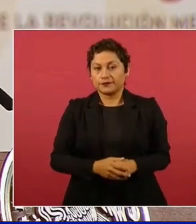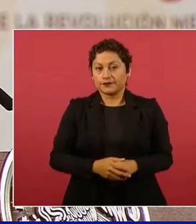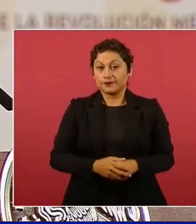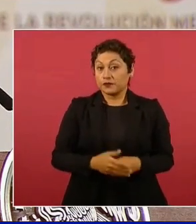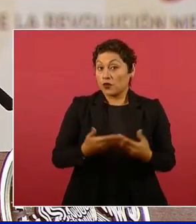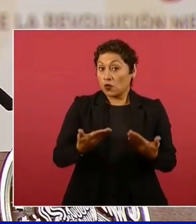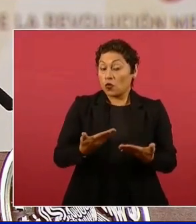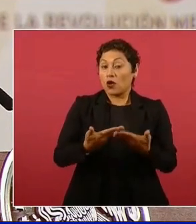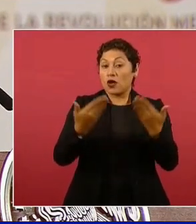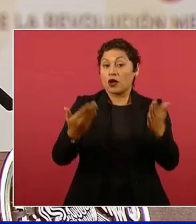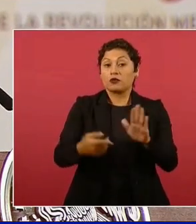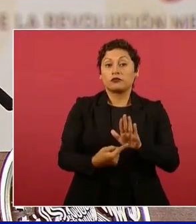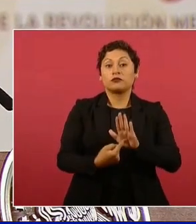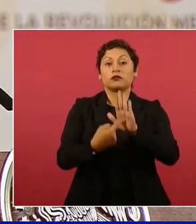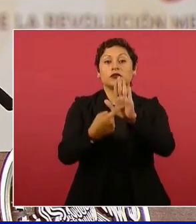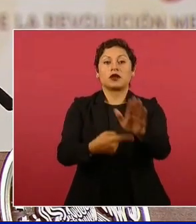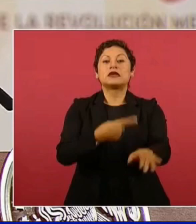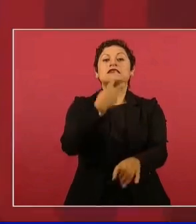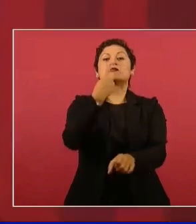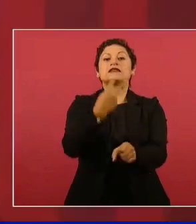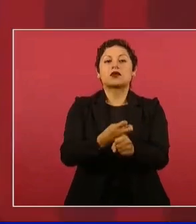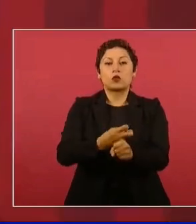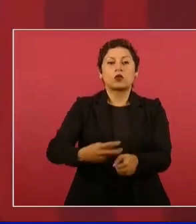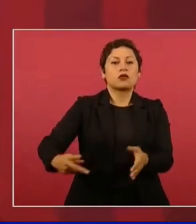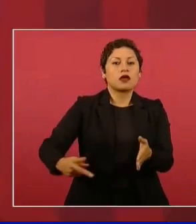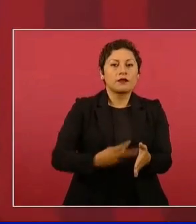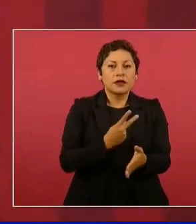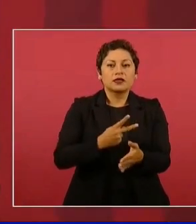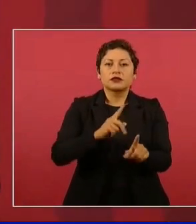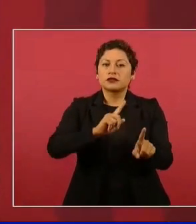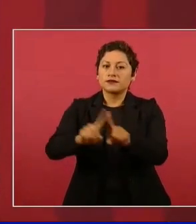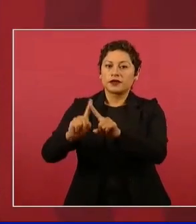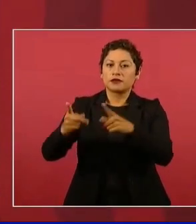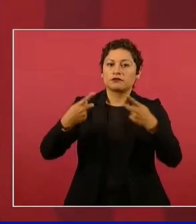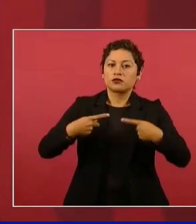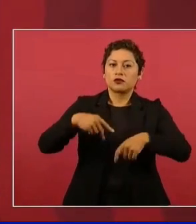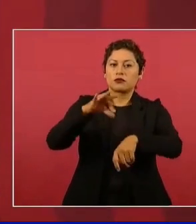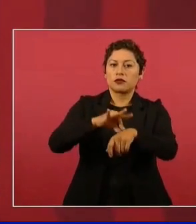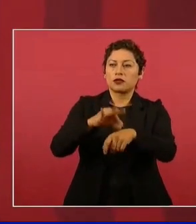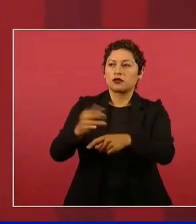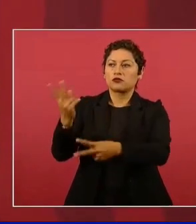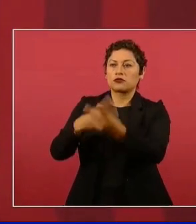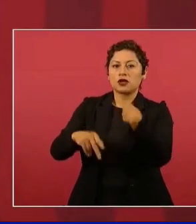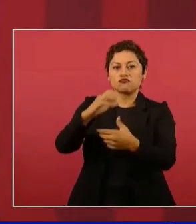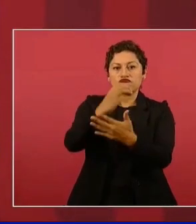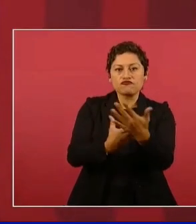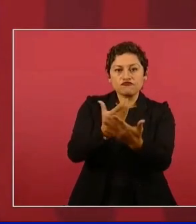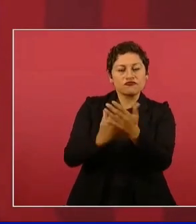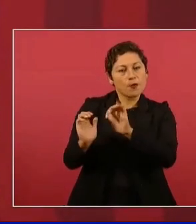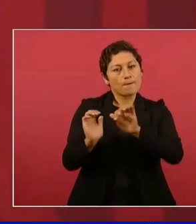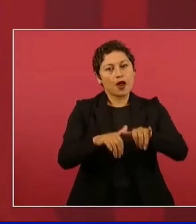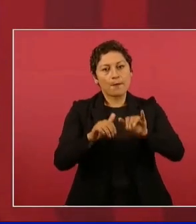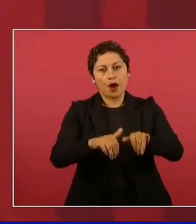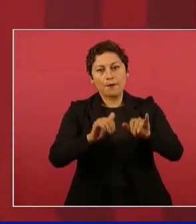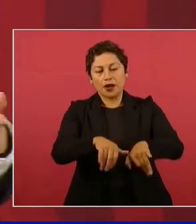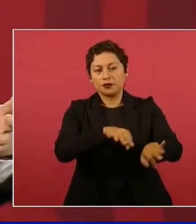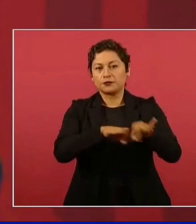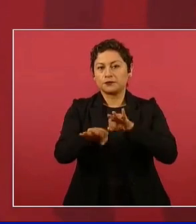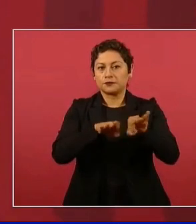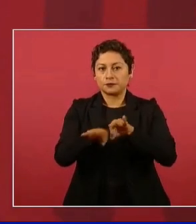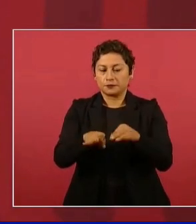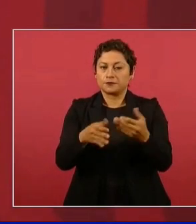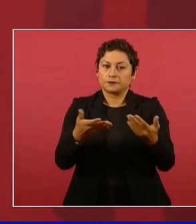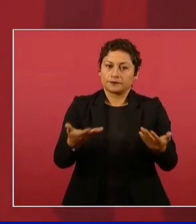Jornada Nacional de Reclutamiento y Contratación de Médicos Especialistas. Son en esta ocasión, es una modalidad